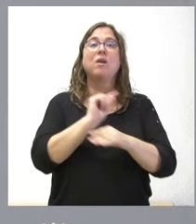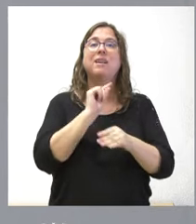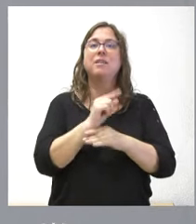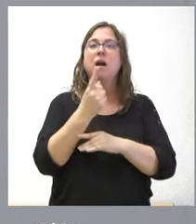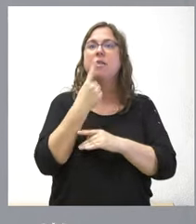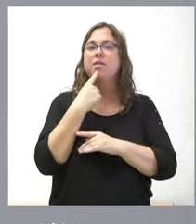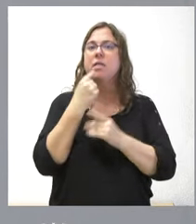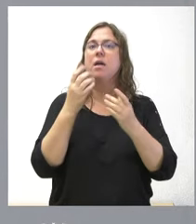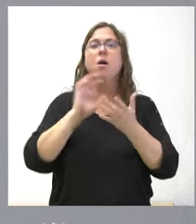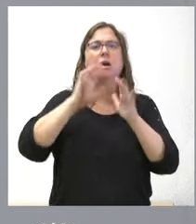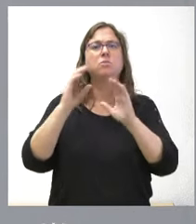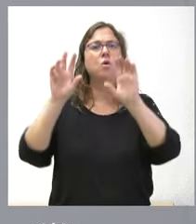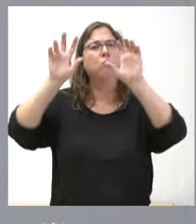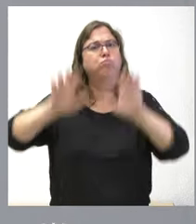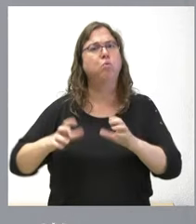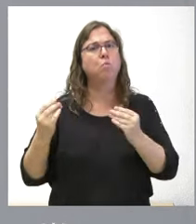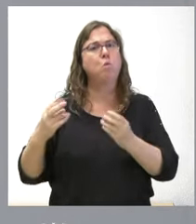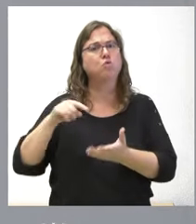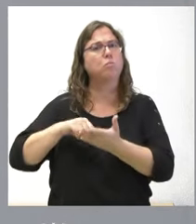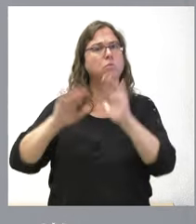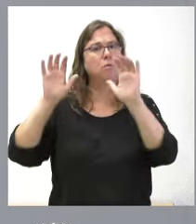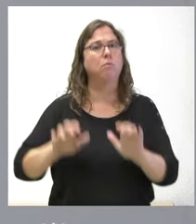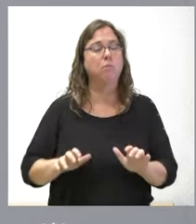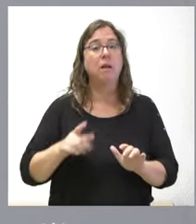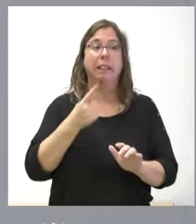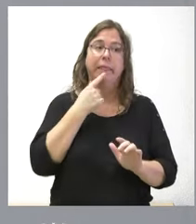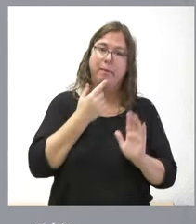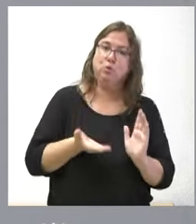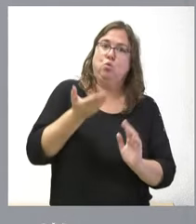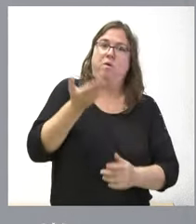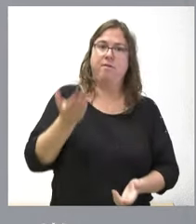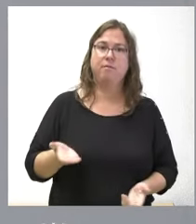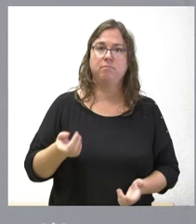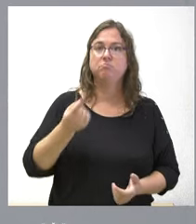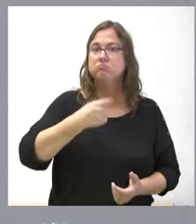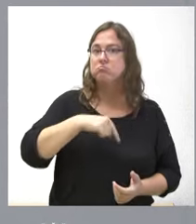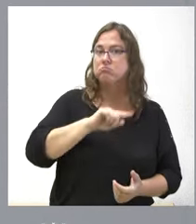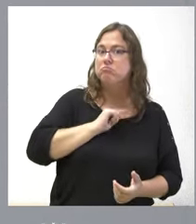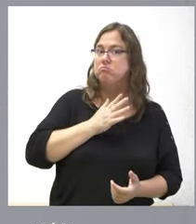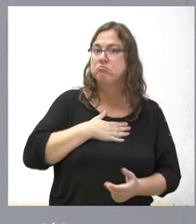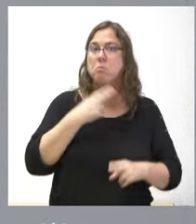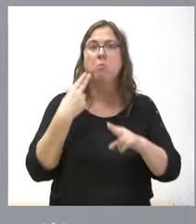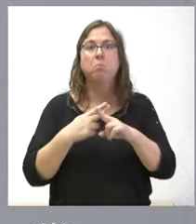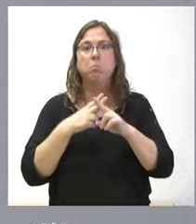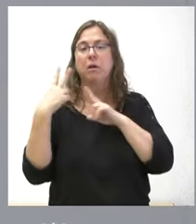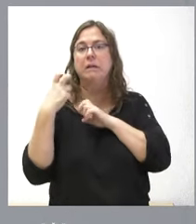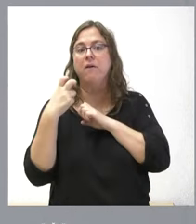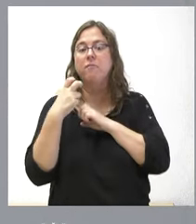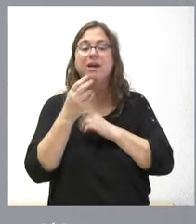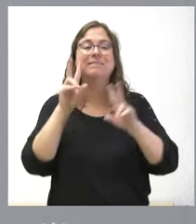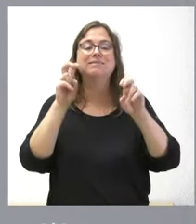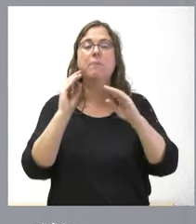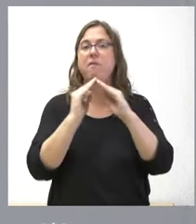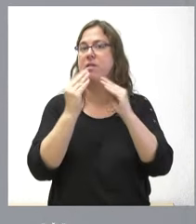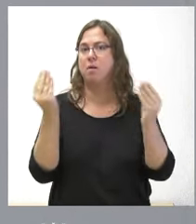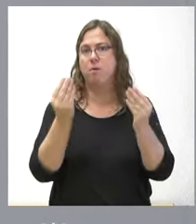impuestos y piensan que tendríamos que subirlos Nosotros tenemos la mejor política fiscal de tratamiento a la vivienda Le